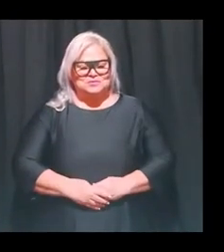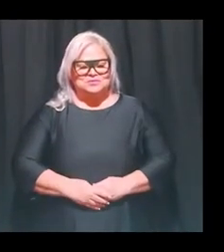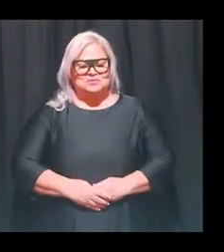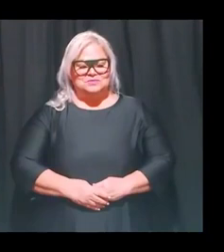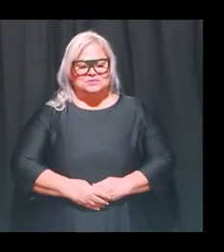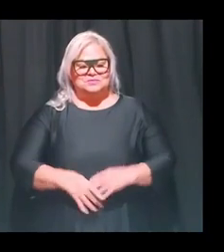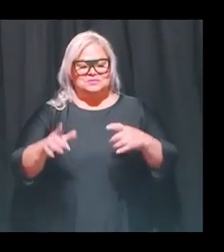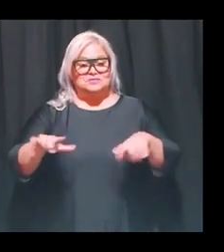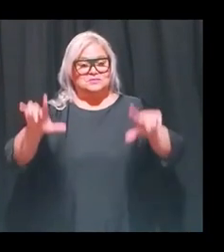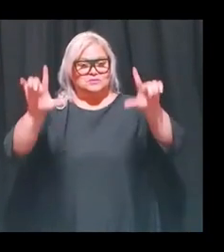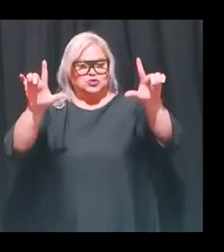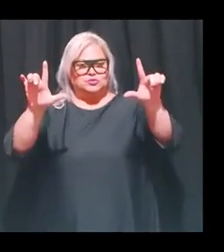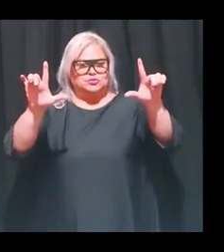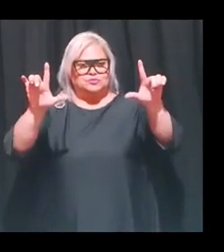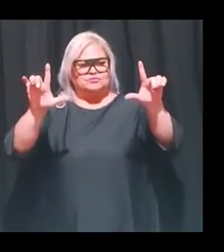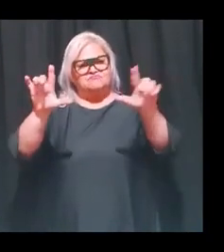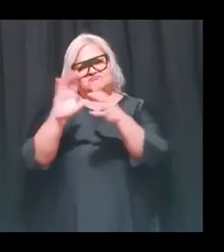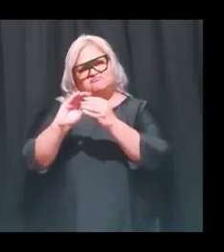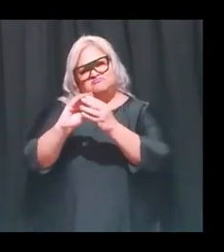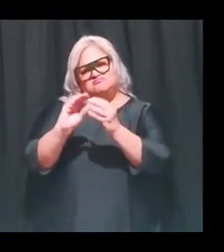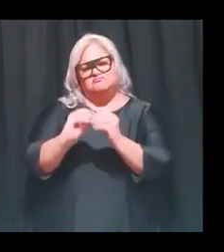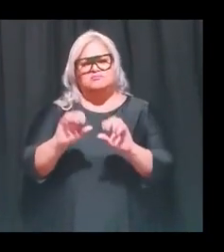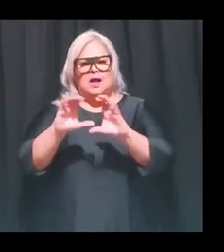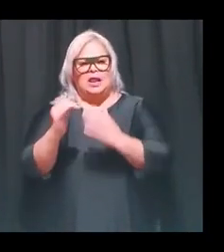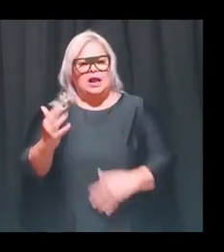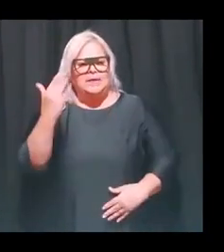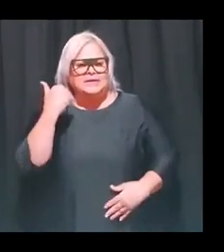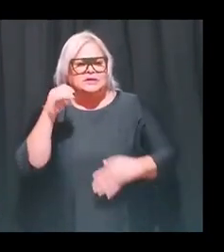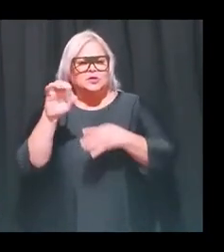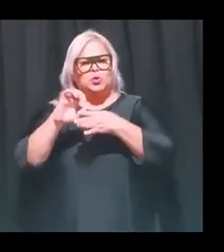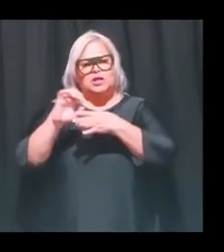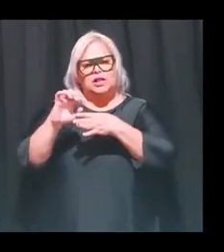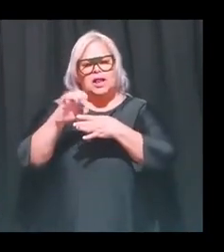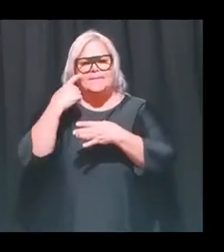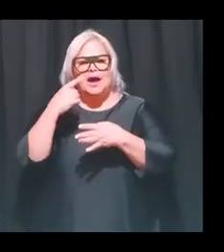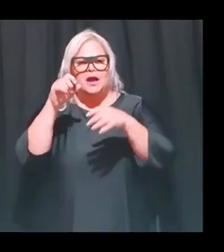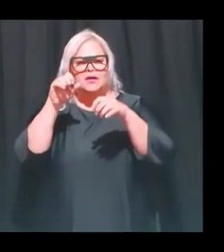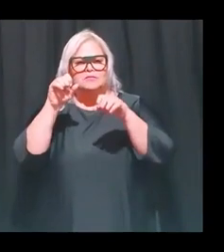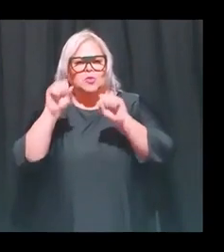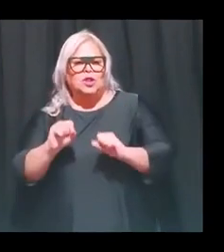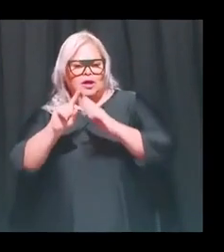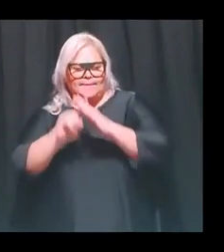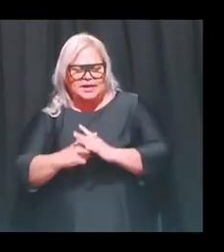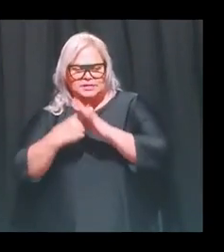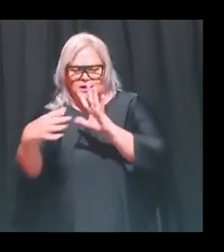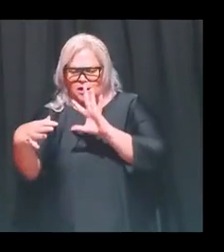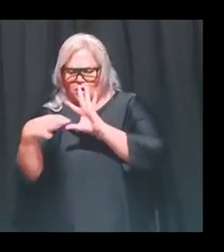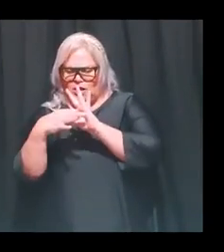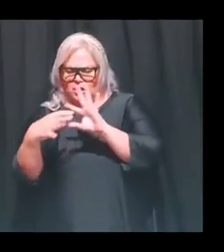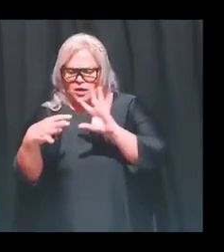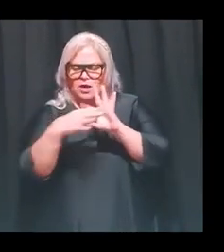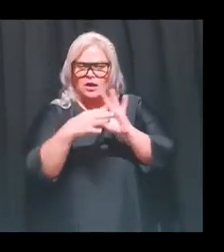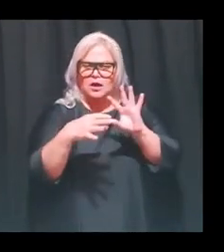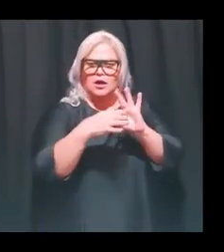En la clase pasada, se hizo un ejercicio para empezar a conectar con lo que se considera el dibujo